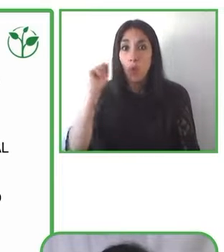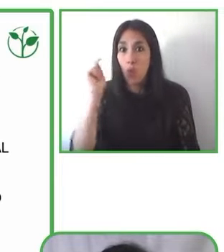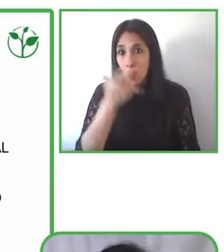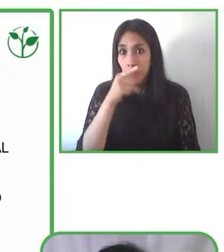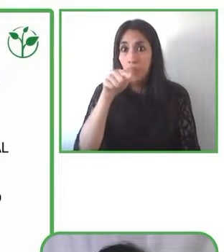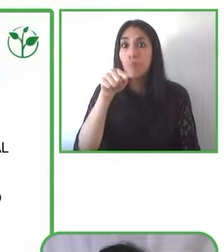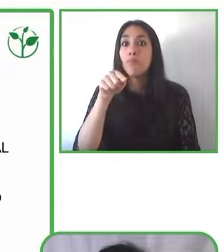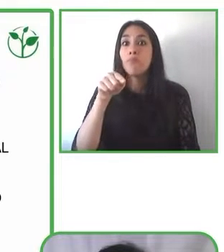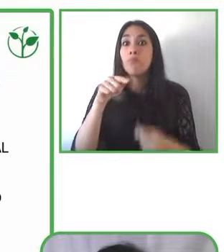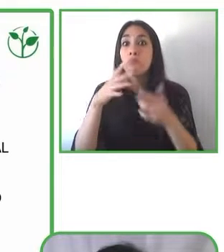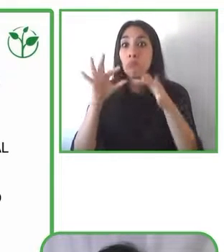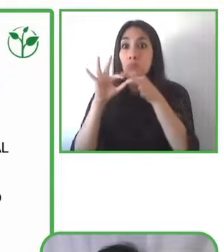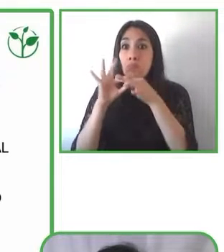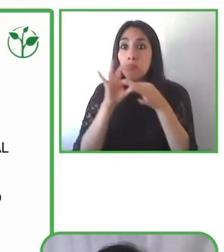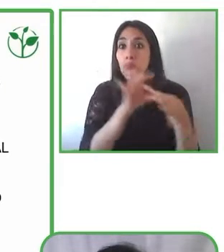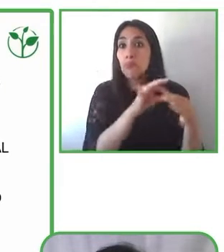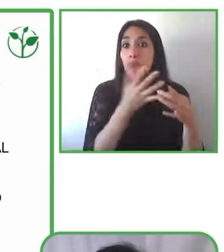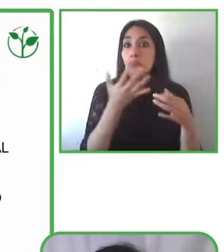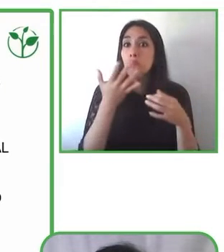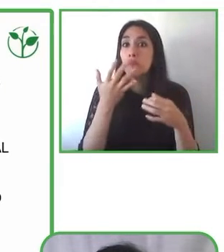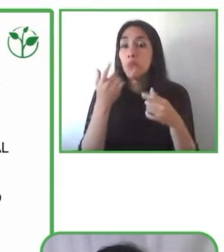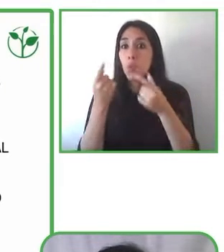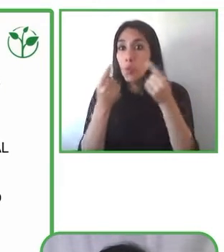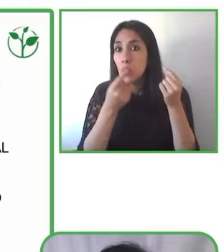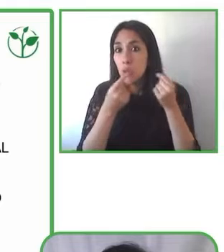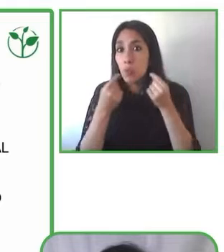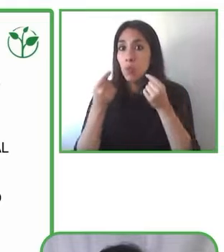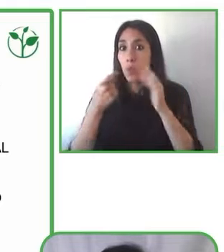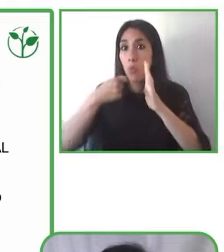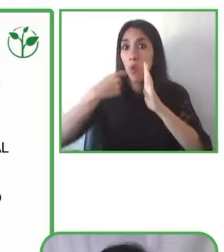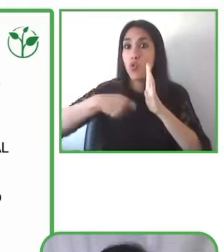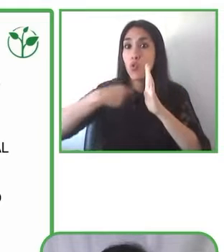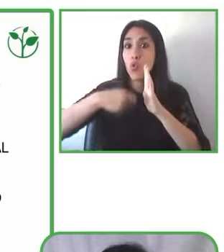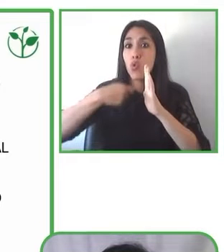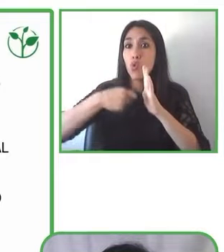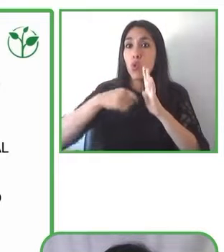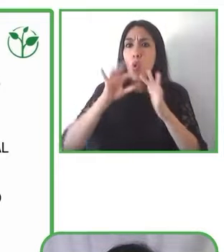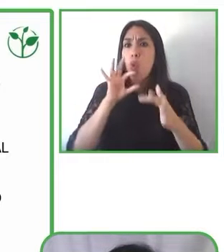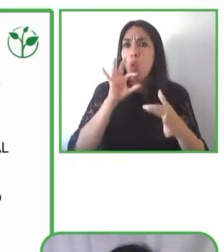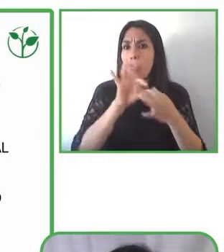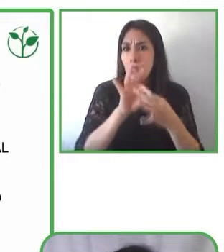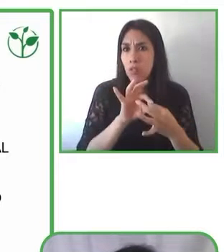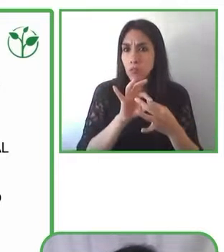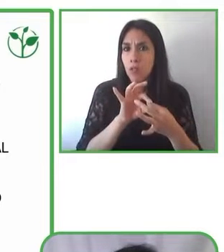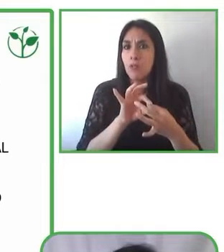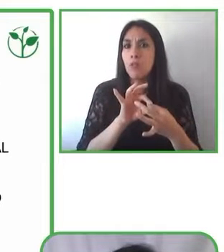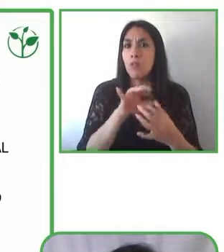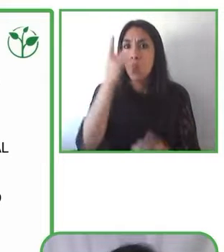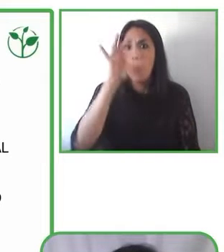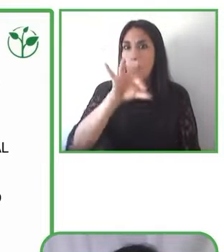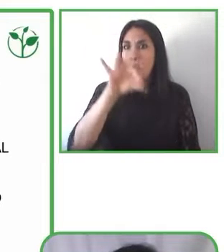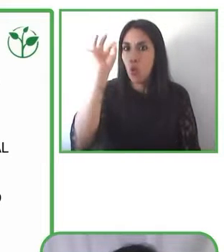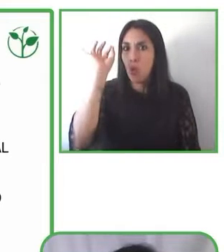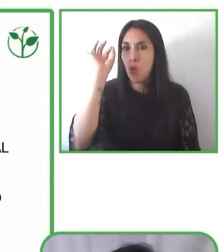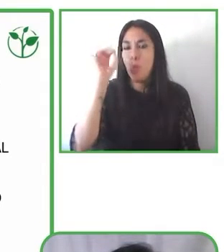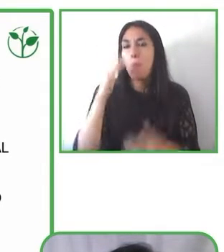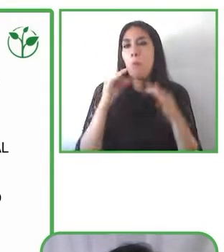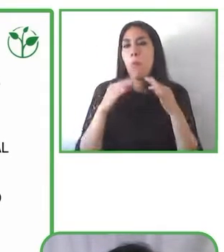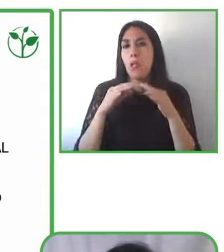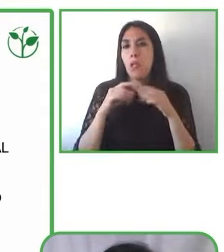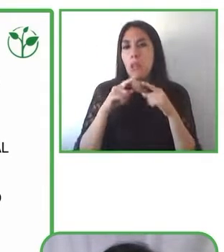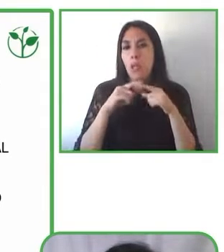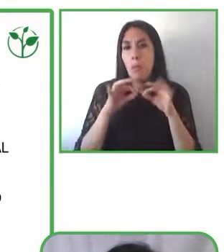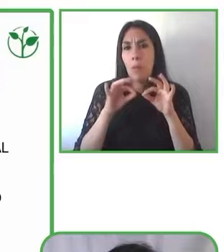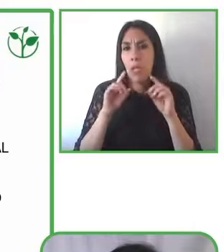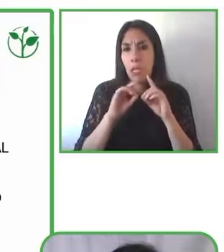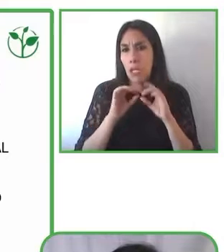este programa tienen que ver con el abordaje de la diversidad humana, en donde está incluido, por supuesto, el tema de la